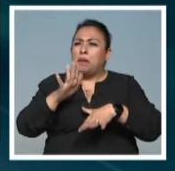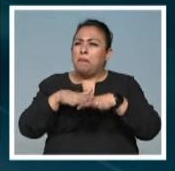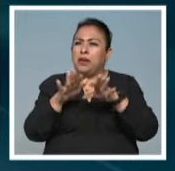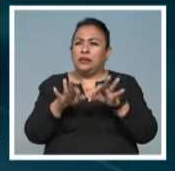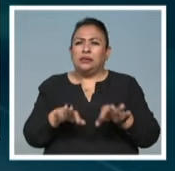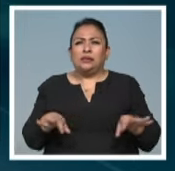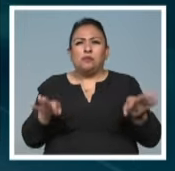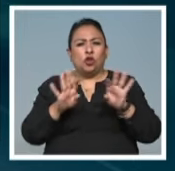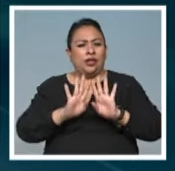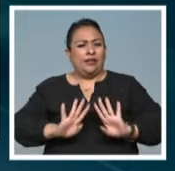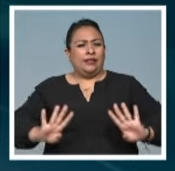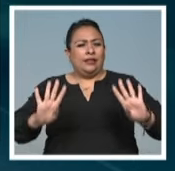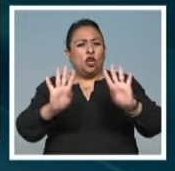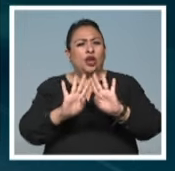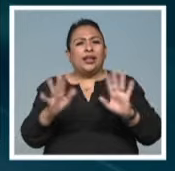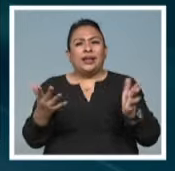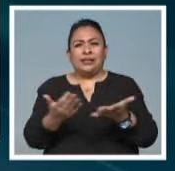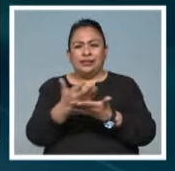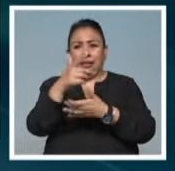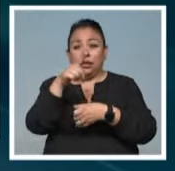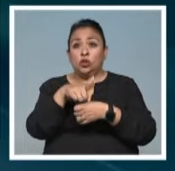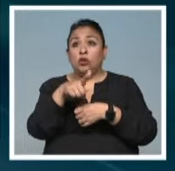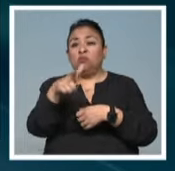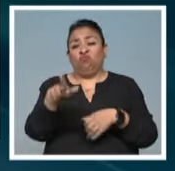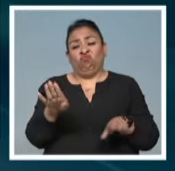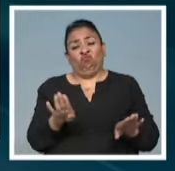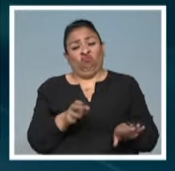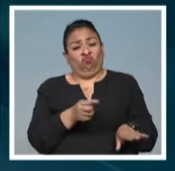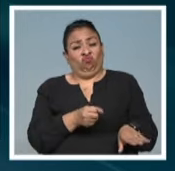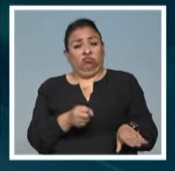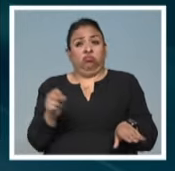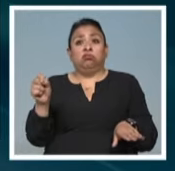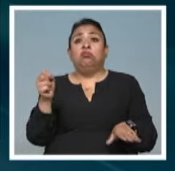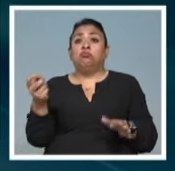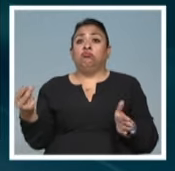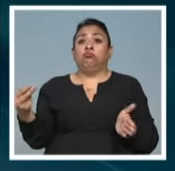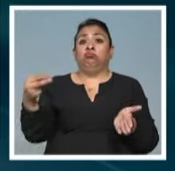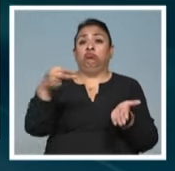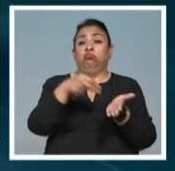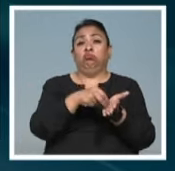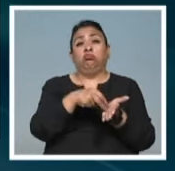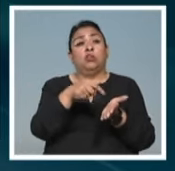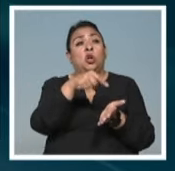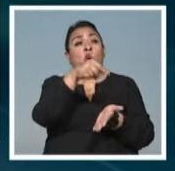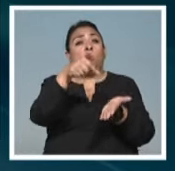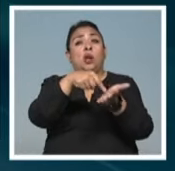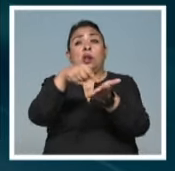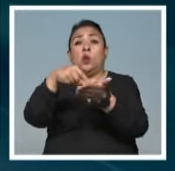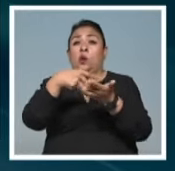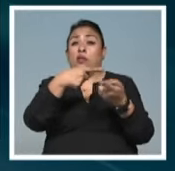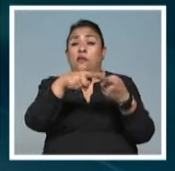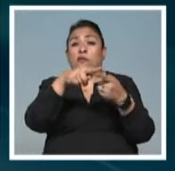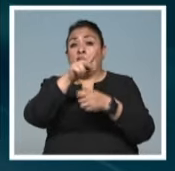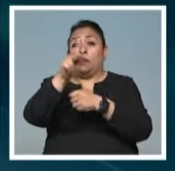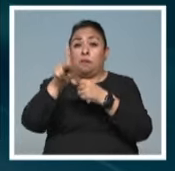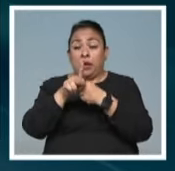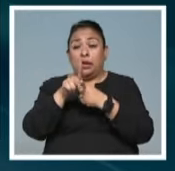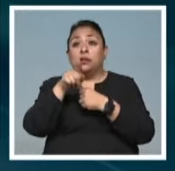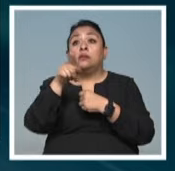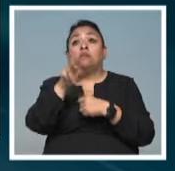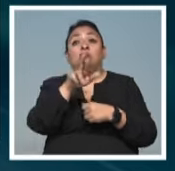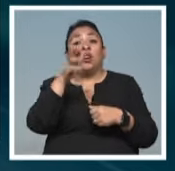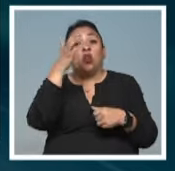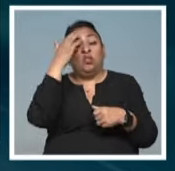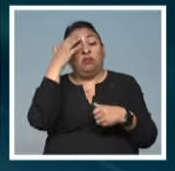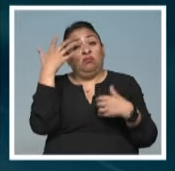importantes orquestas nacionales y su virtuosismo lo llevó a pisar escenarios de todo el mundo. Fue reconocido por